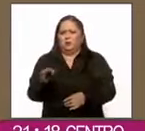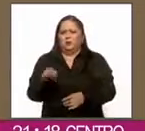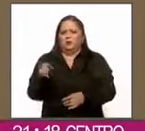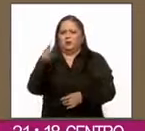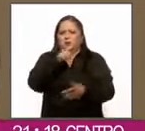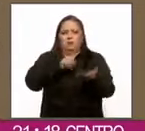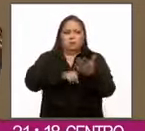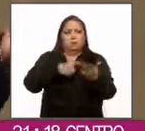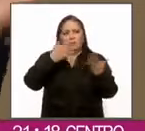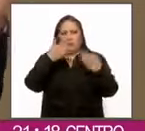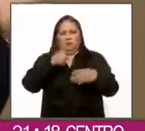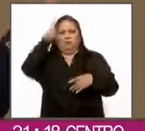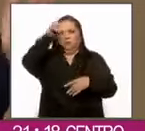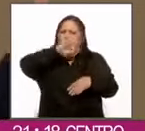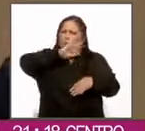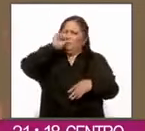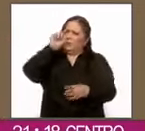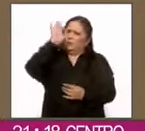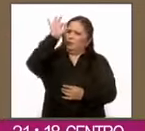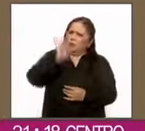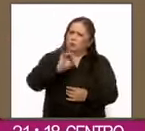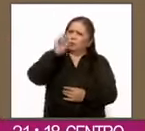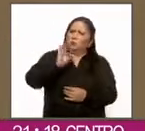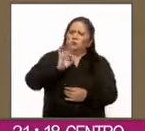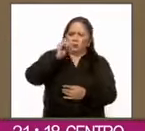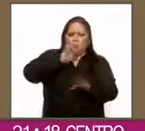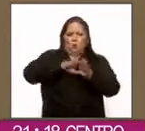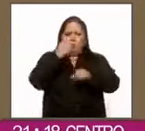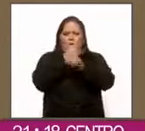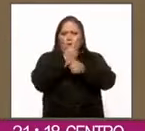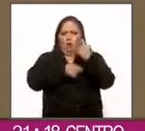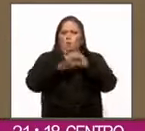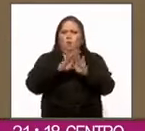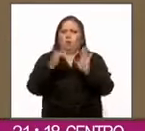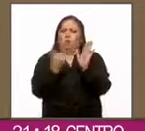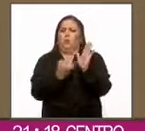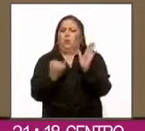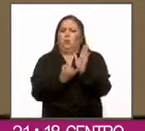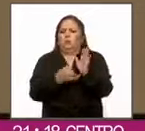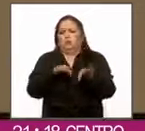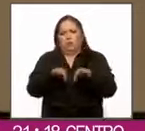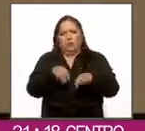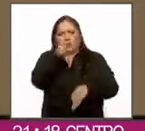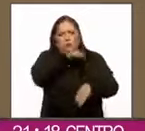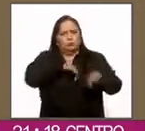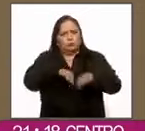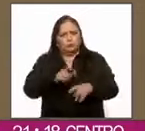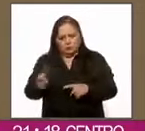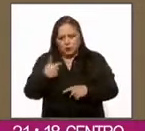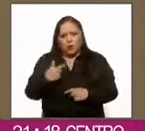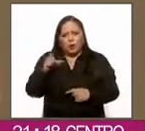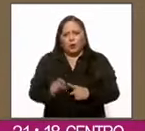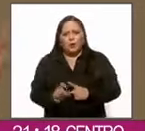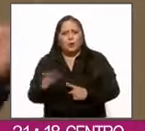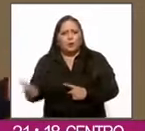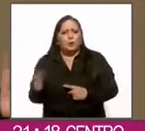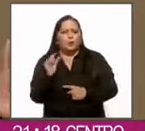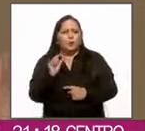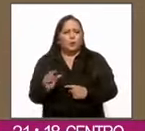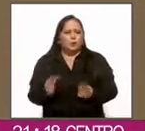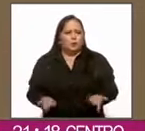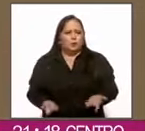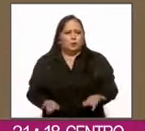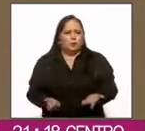Mone, pues se queden casi con el 20% de la remesa de nuestros trabajadores y que no le llegue